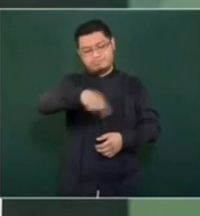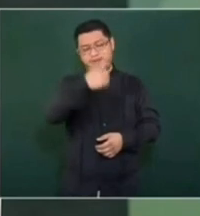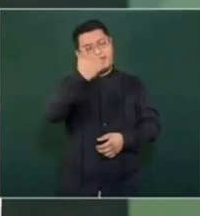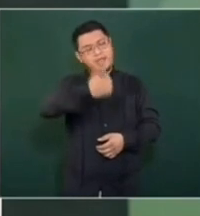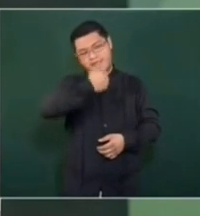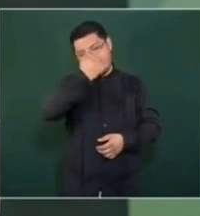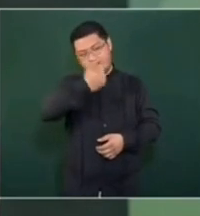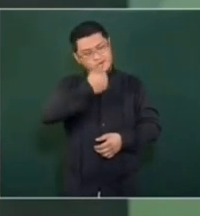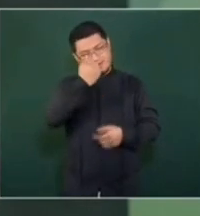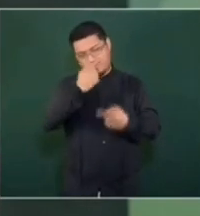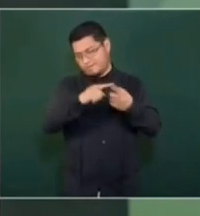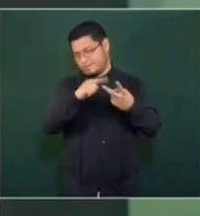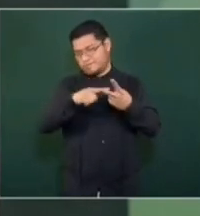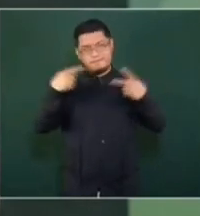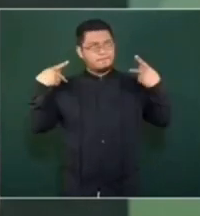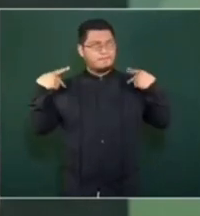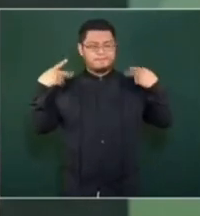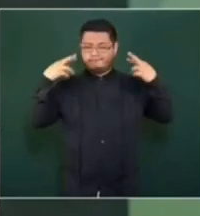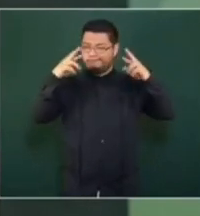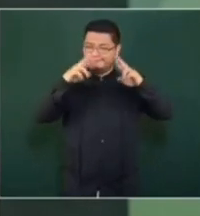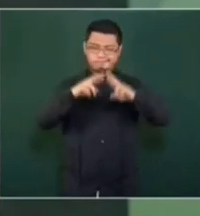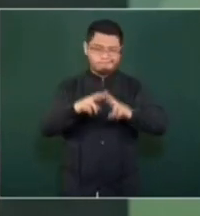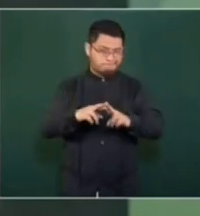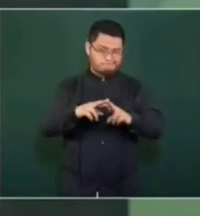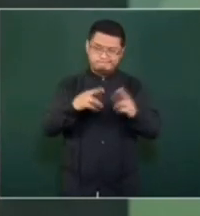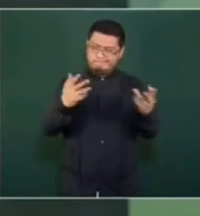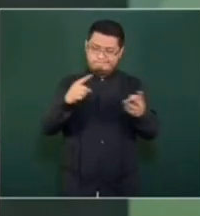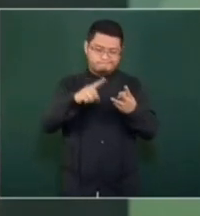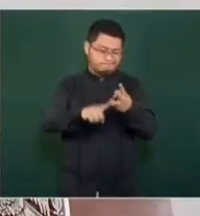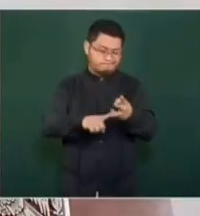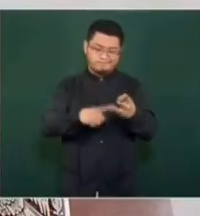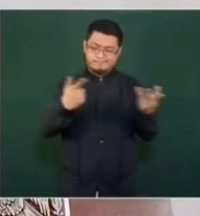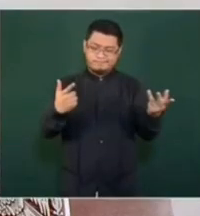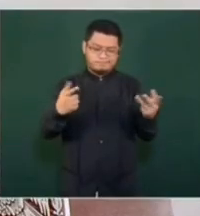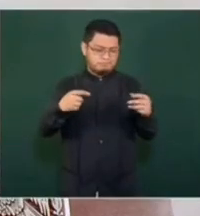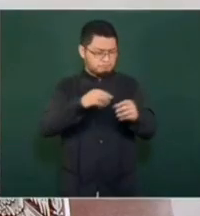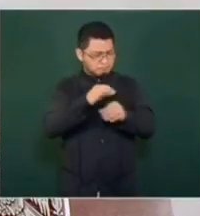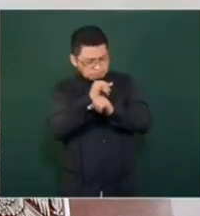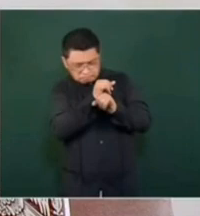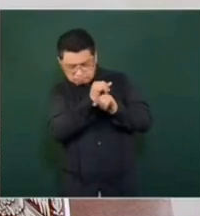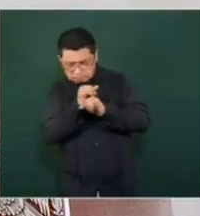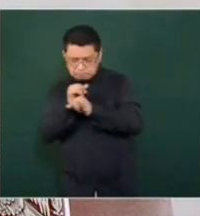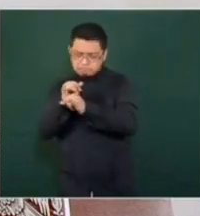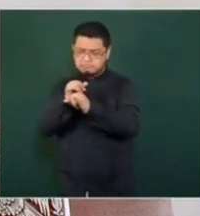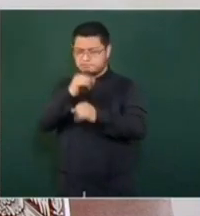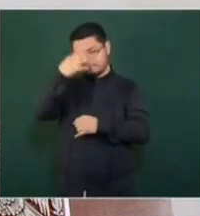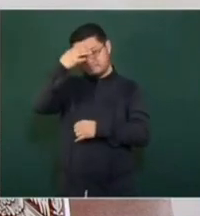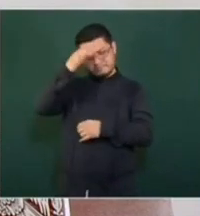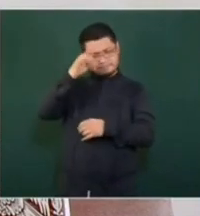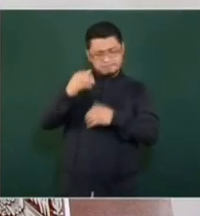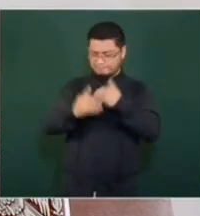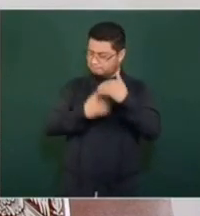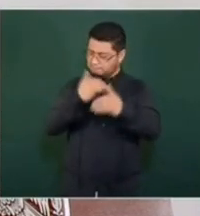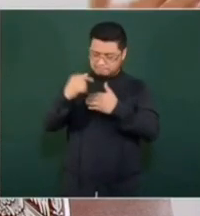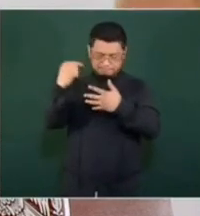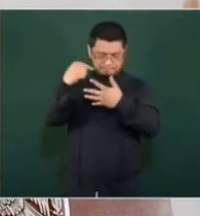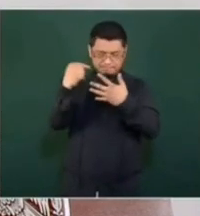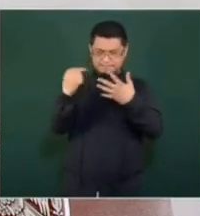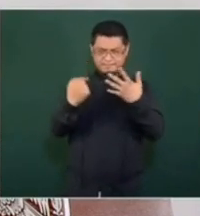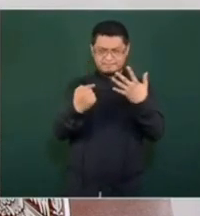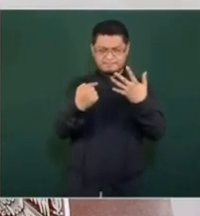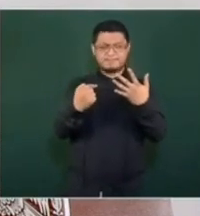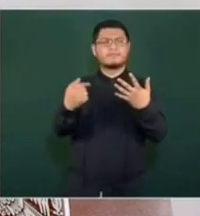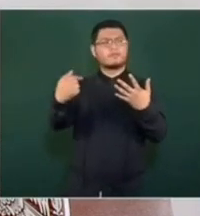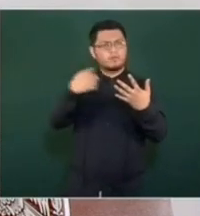alumnos, maestros, académicos, investigadores, y yo tengo